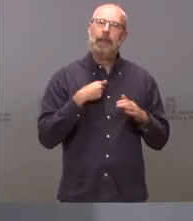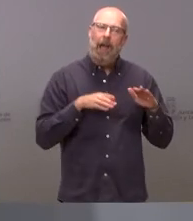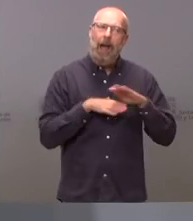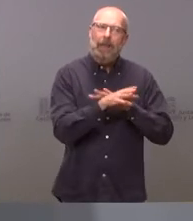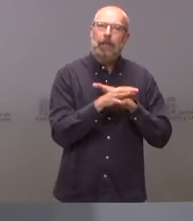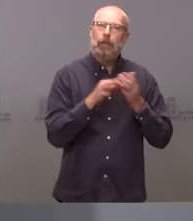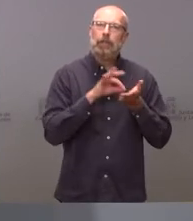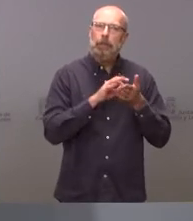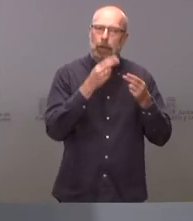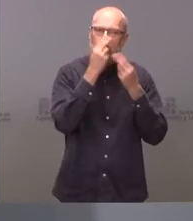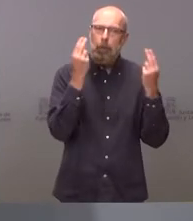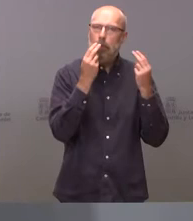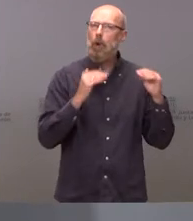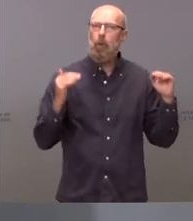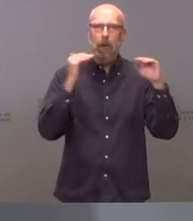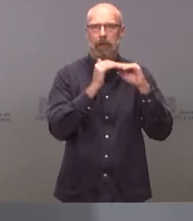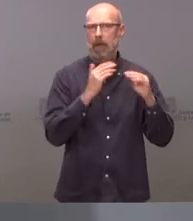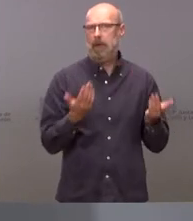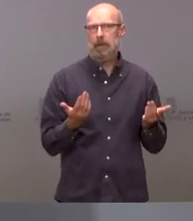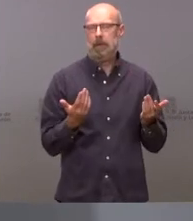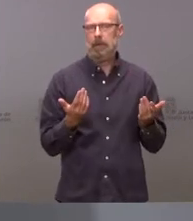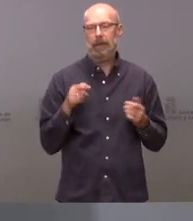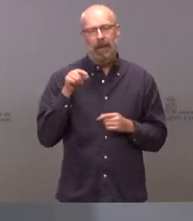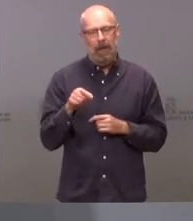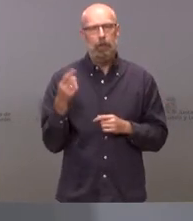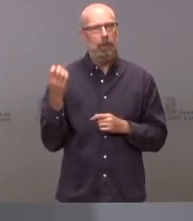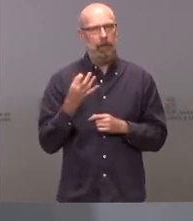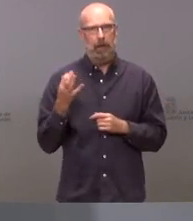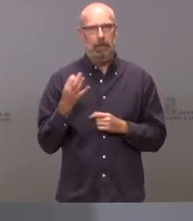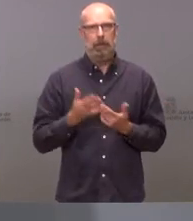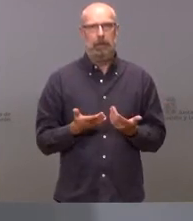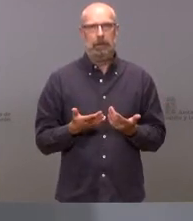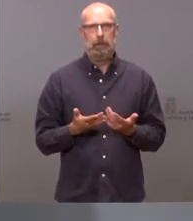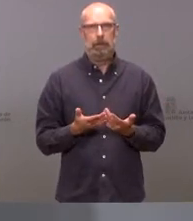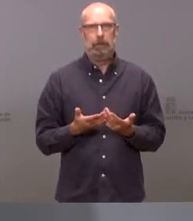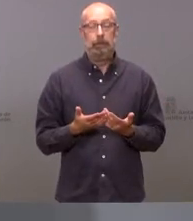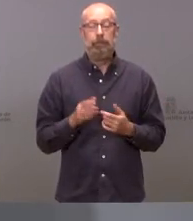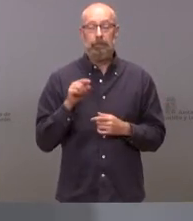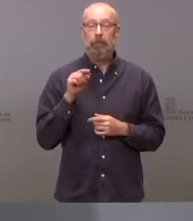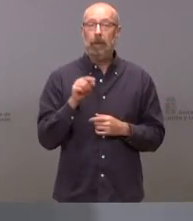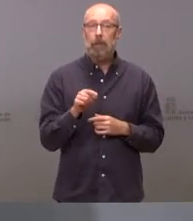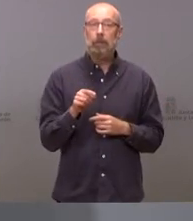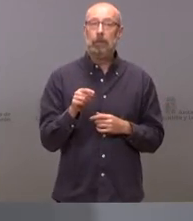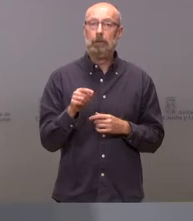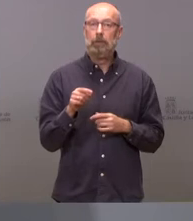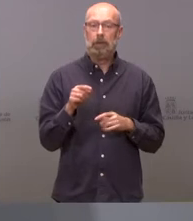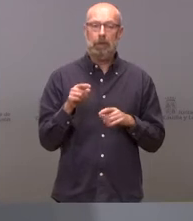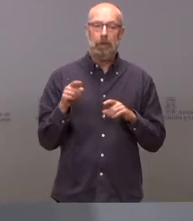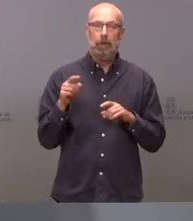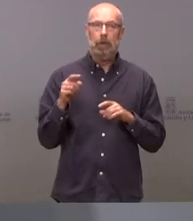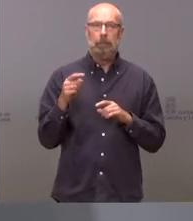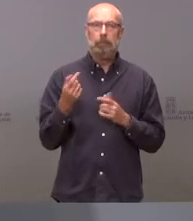creemos que esto es necesario y creemos que esto no entra en contraposición